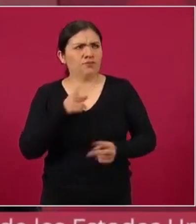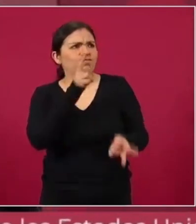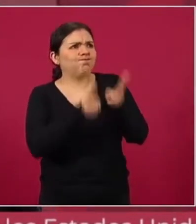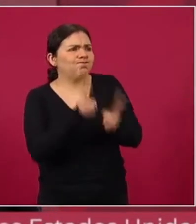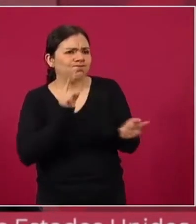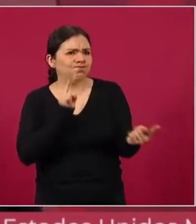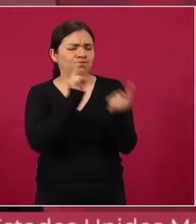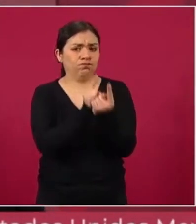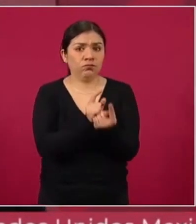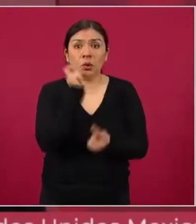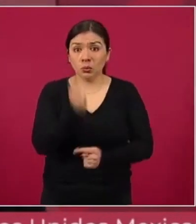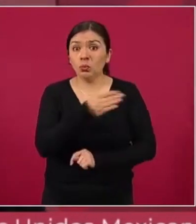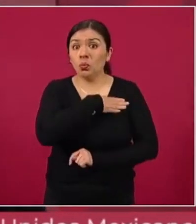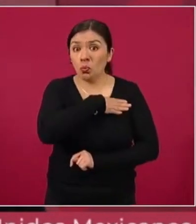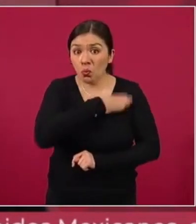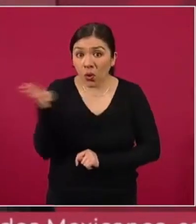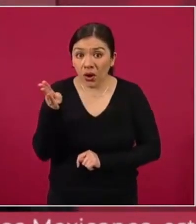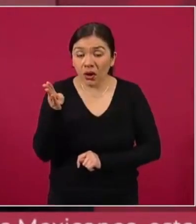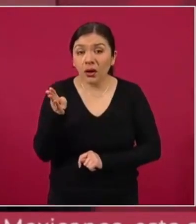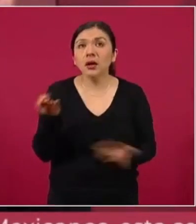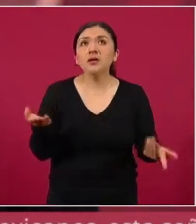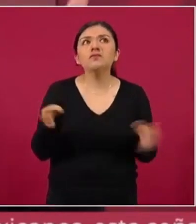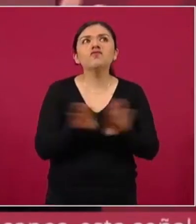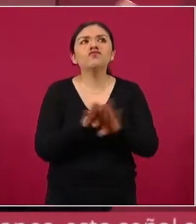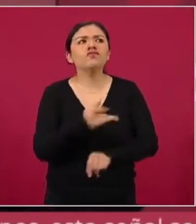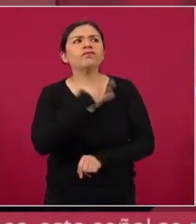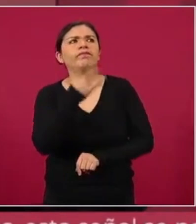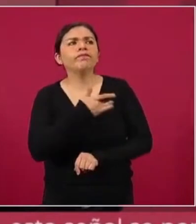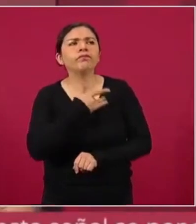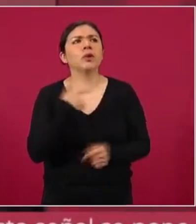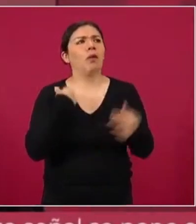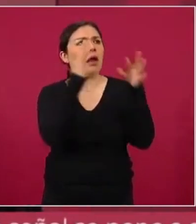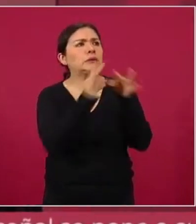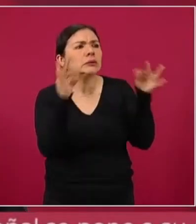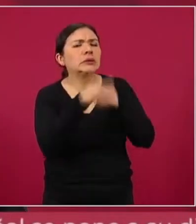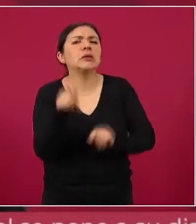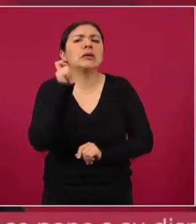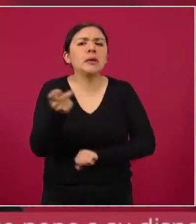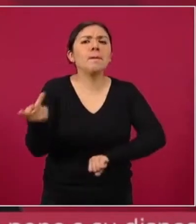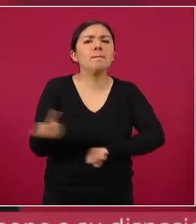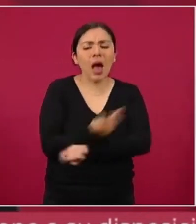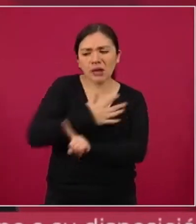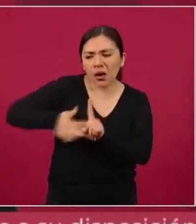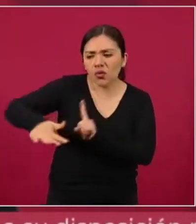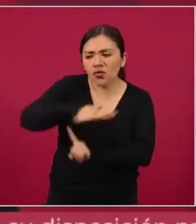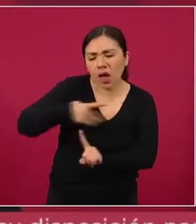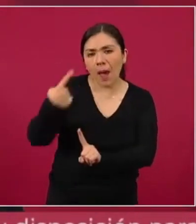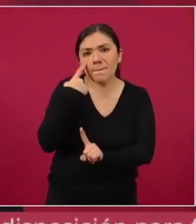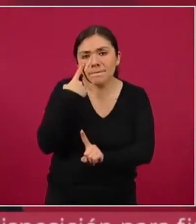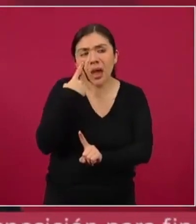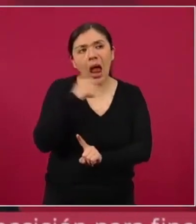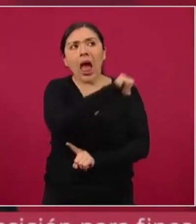para poner en contexto a